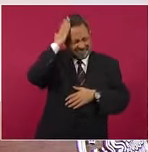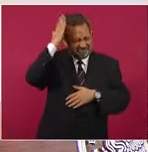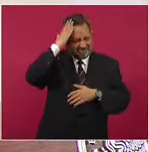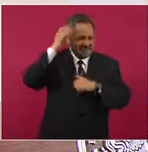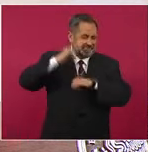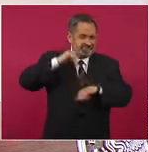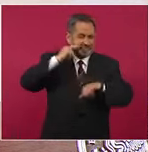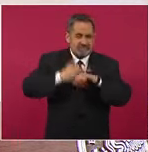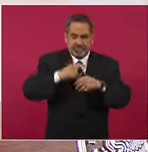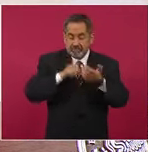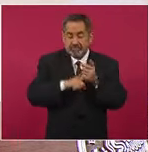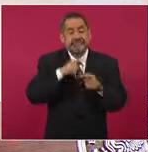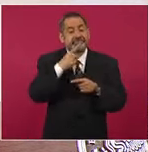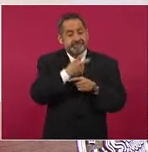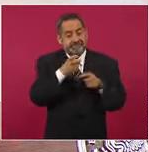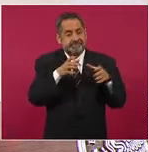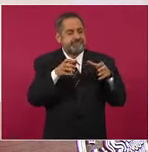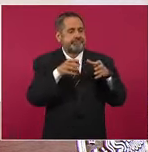que esos son los